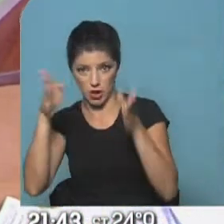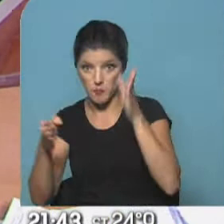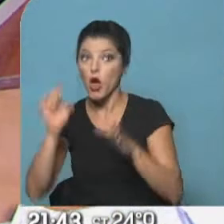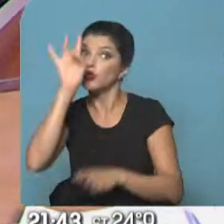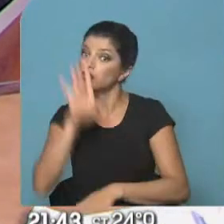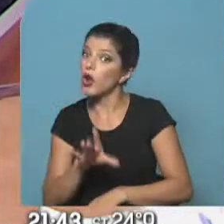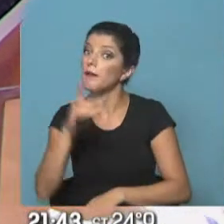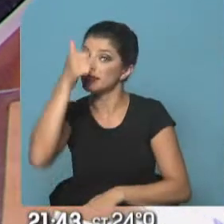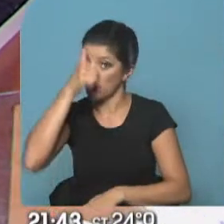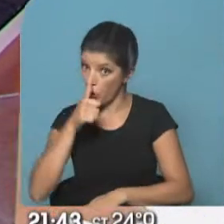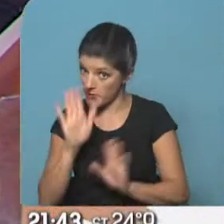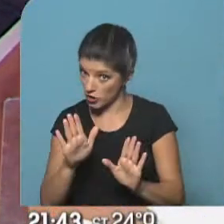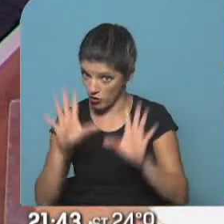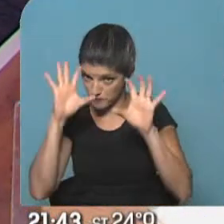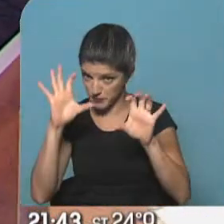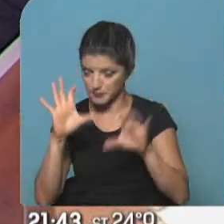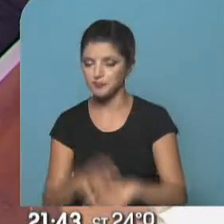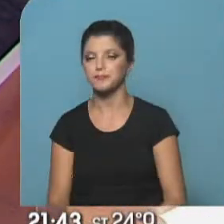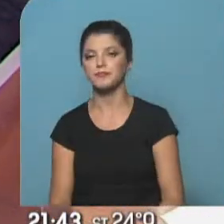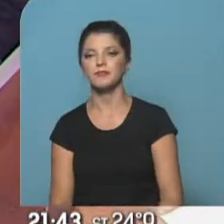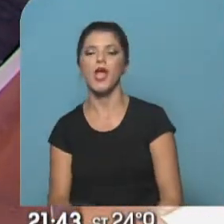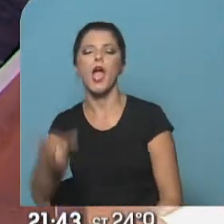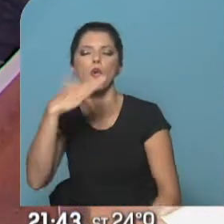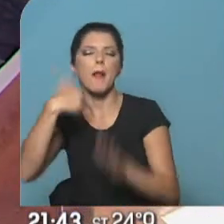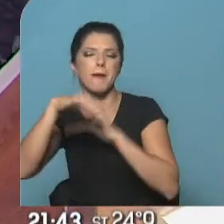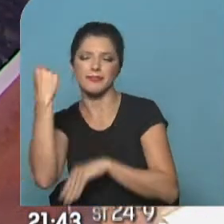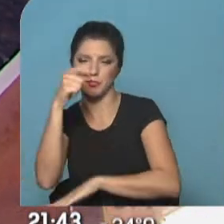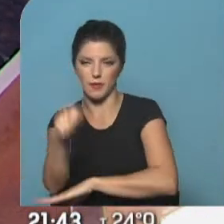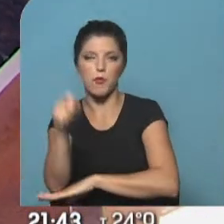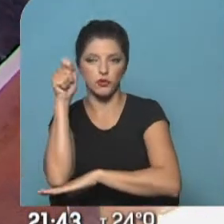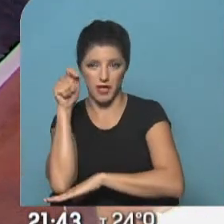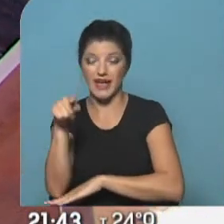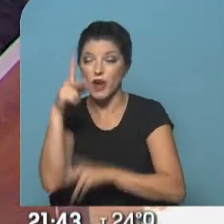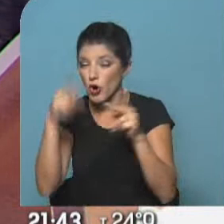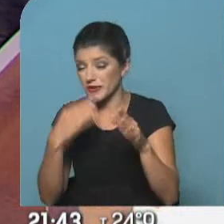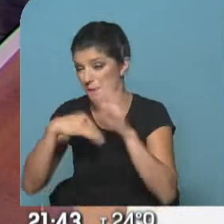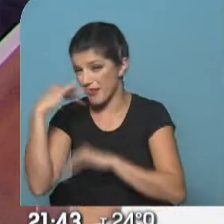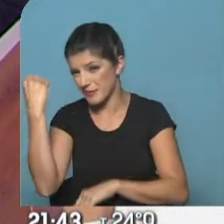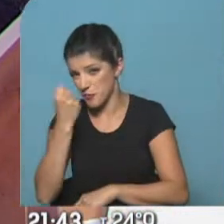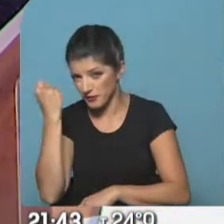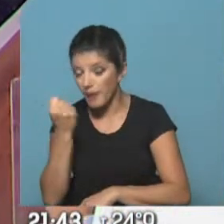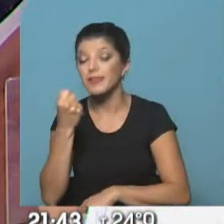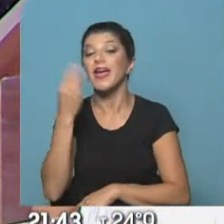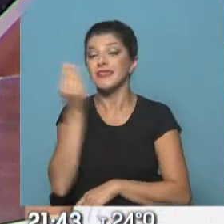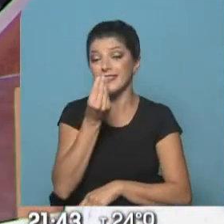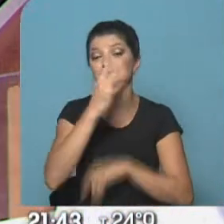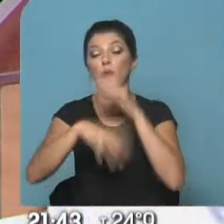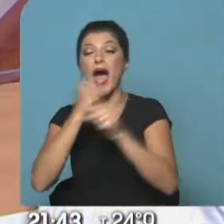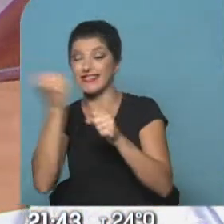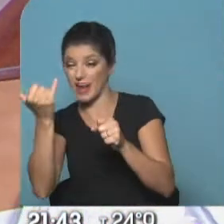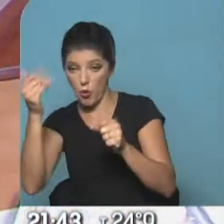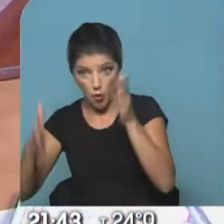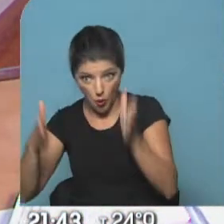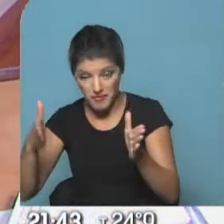Y decíamos, va a ser el epicentro en Puerto Madero. Por supuesto que allí estarán los principales cortes. En este caso, desde el sábado hasta el jueves, la zona